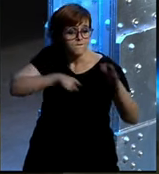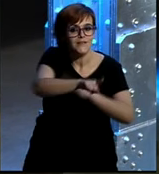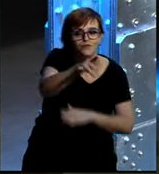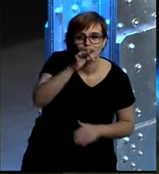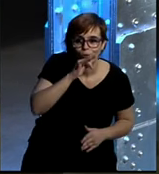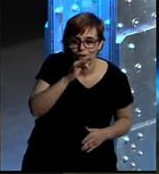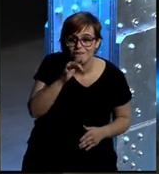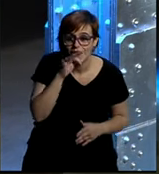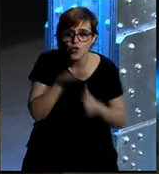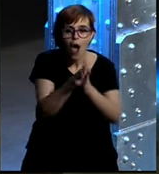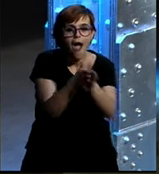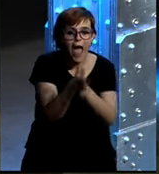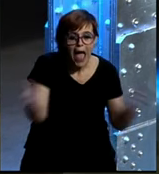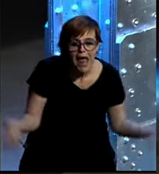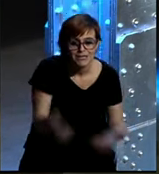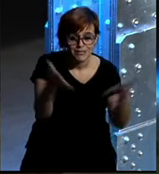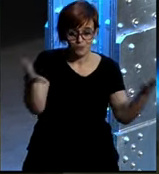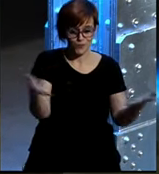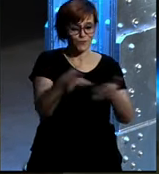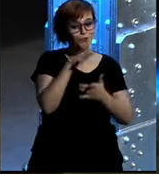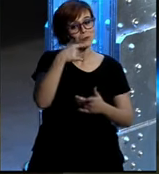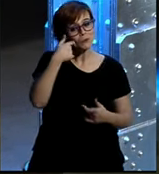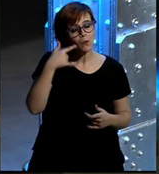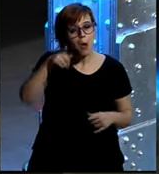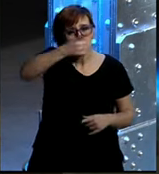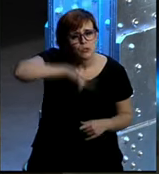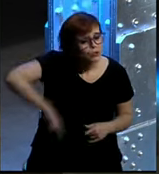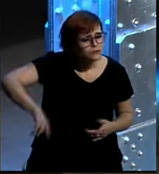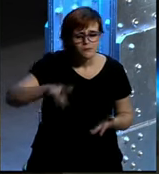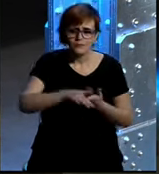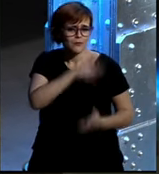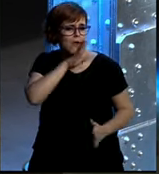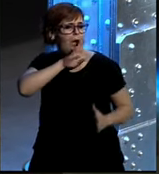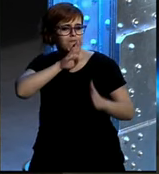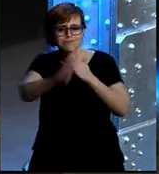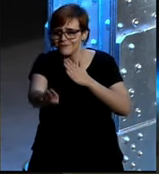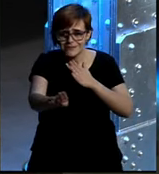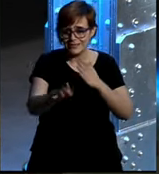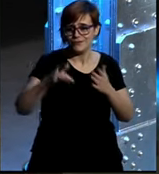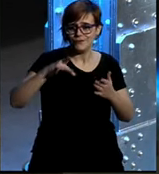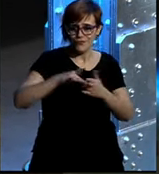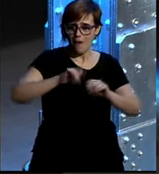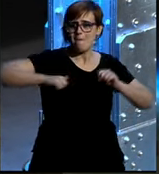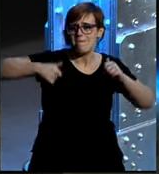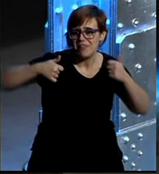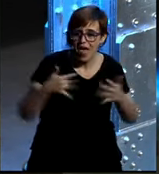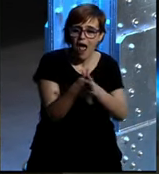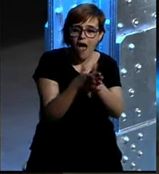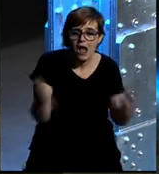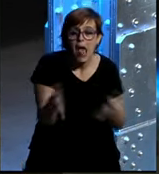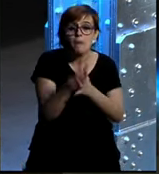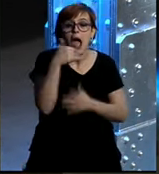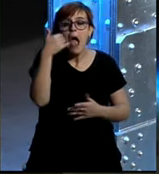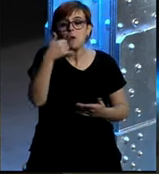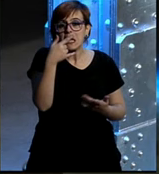pues yo os animo y con esto voy a concluir a que os tiréis a la piscina porque pese a que haya solo una